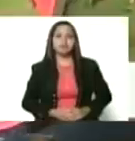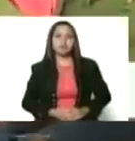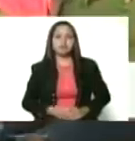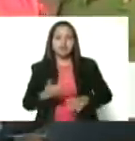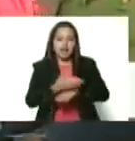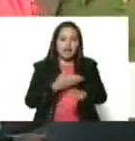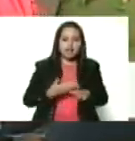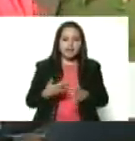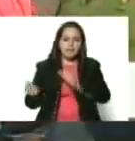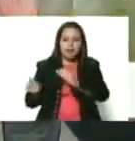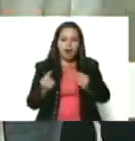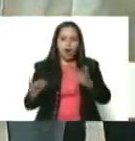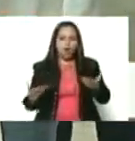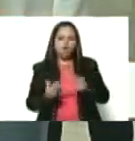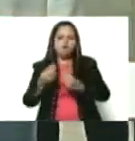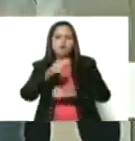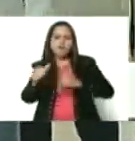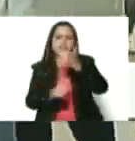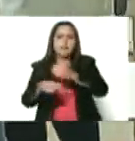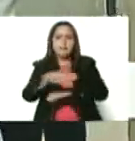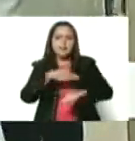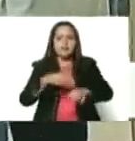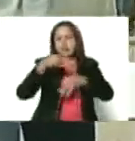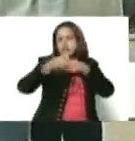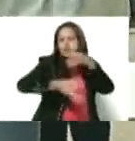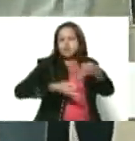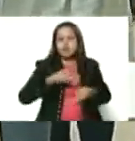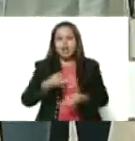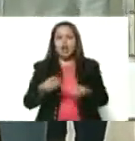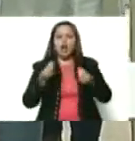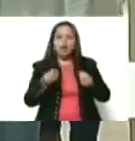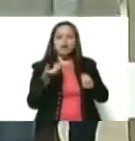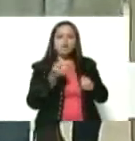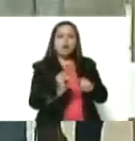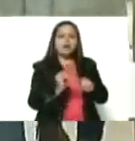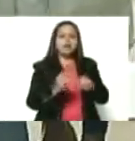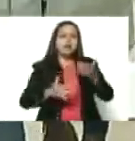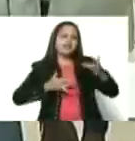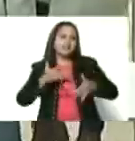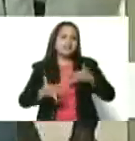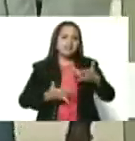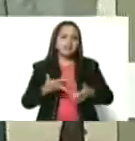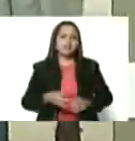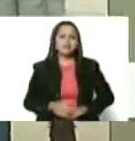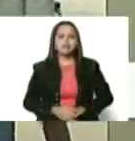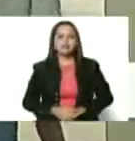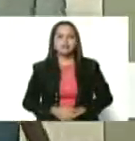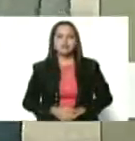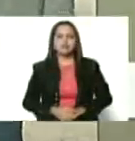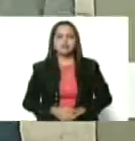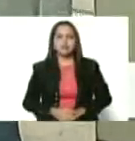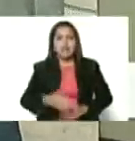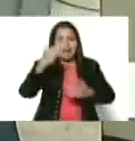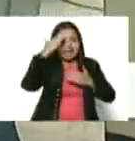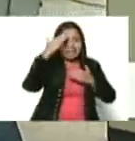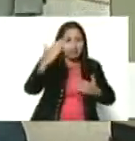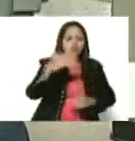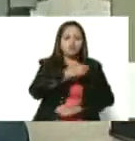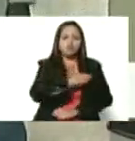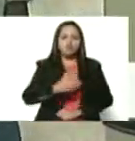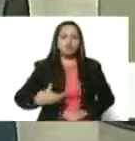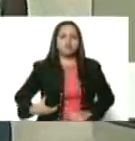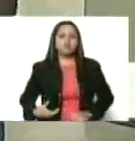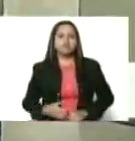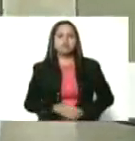como usted dice, la viceministra de Salud nos va a explicar en qué consiste ese equipamiento. Saludos, camarada presidente.